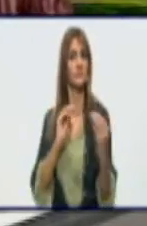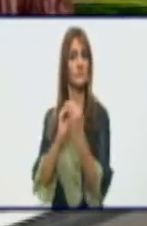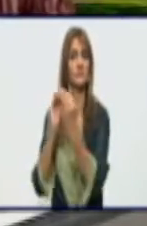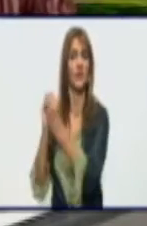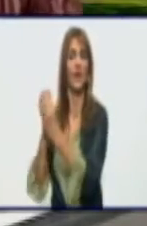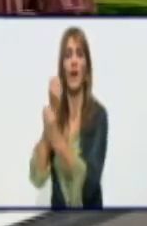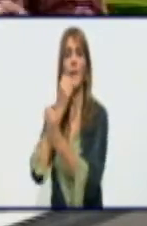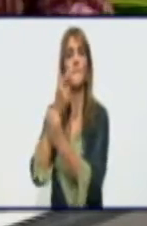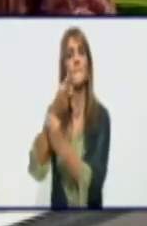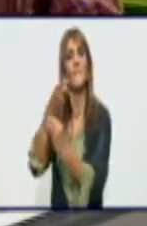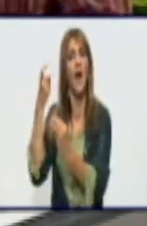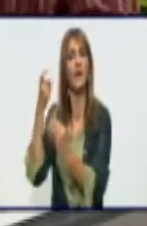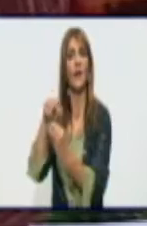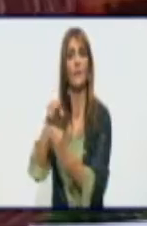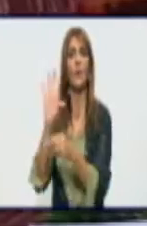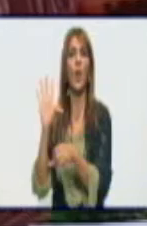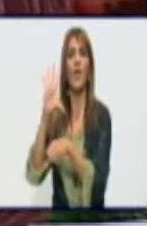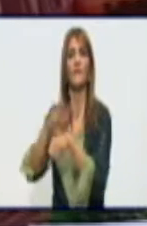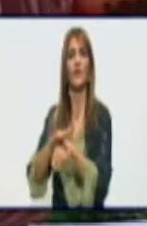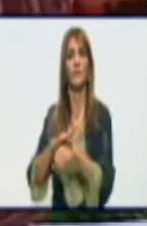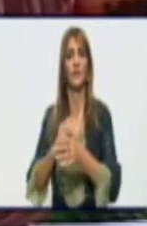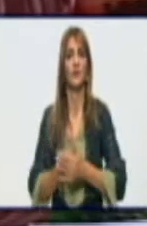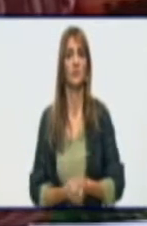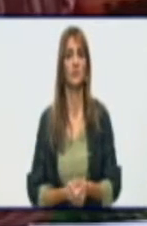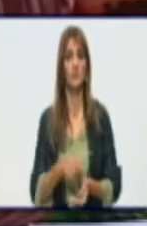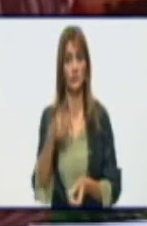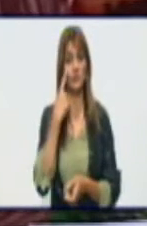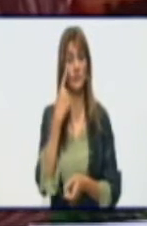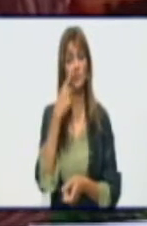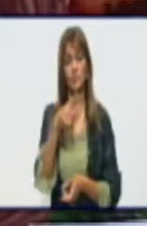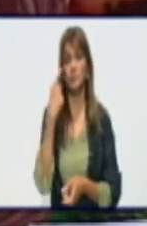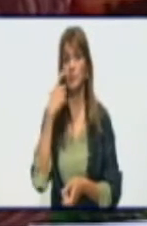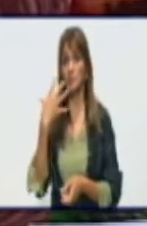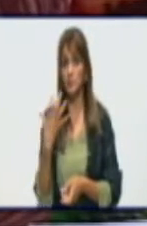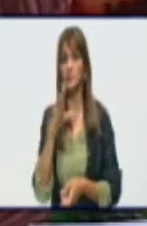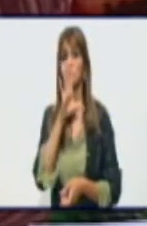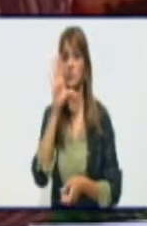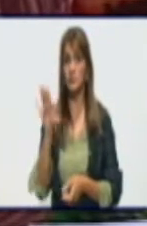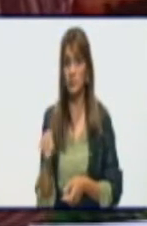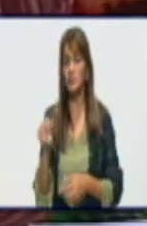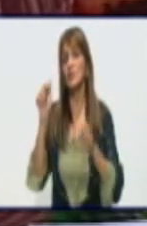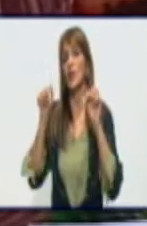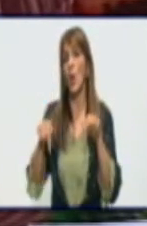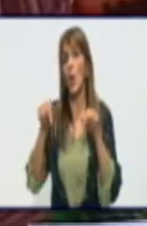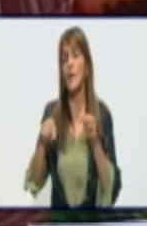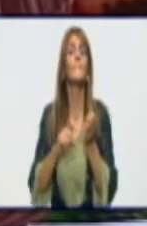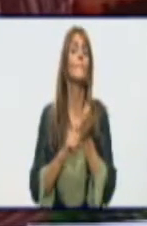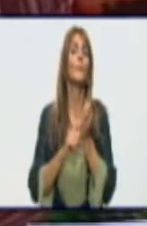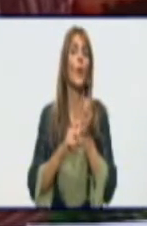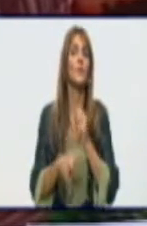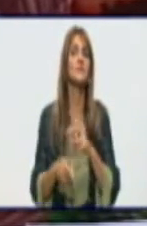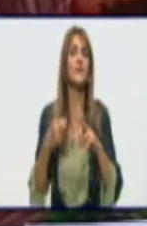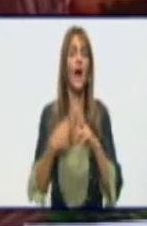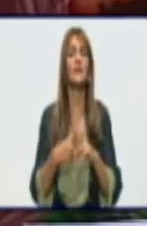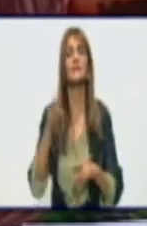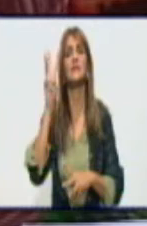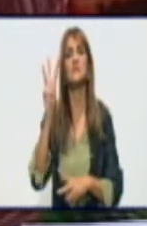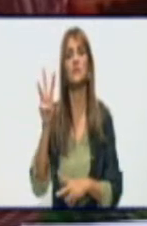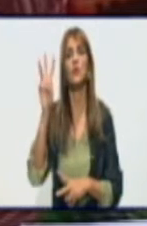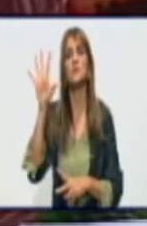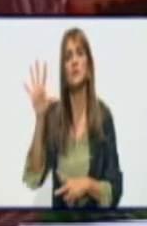Rosmer, si es importante este dato que tú acabas de ofrecer, como todos los otros, que hoy en la provincia hay 359